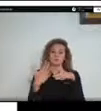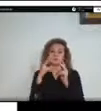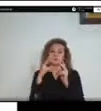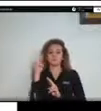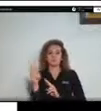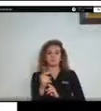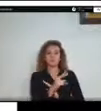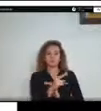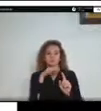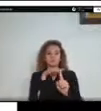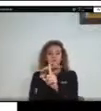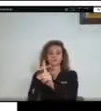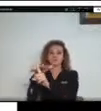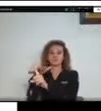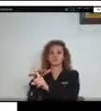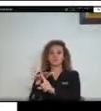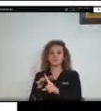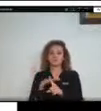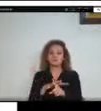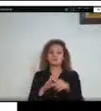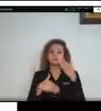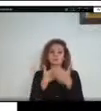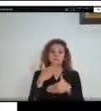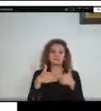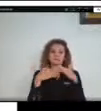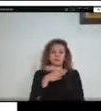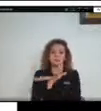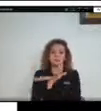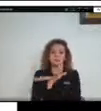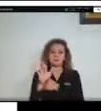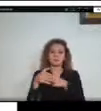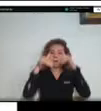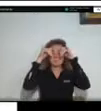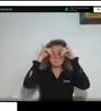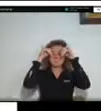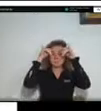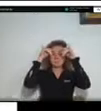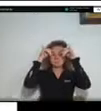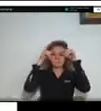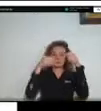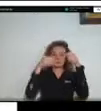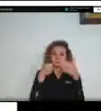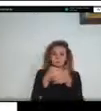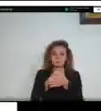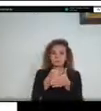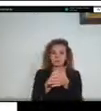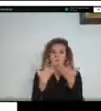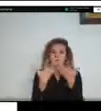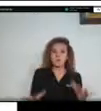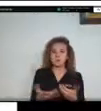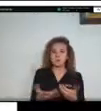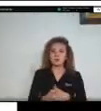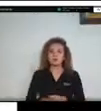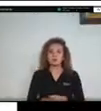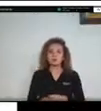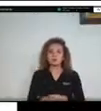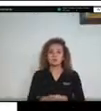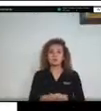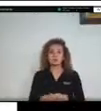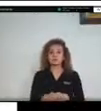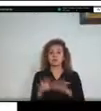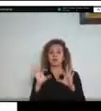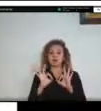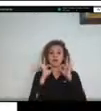ganado de manera intensiva cuando no se realiza de manera adecuada entonces termina afectando nuestros